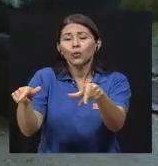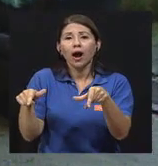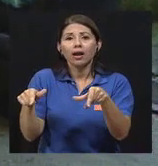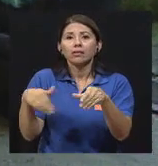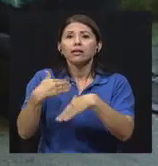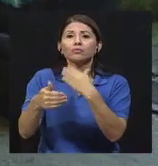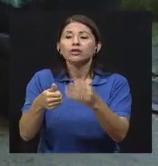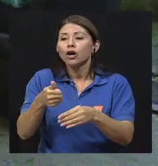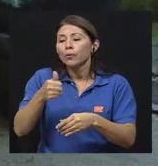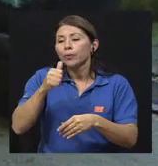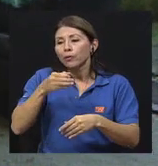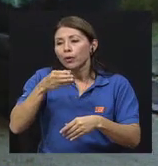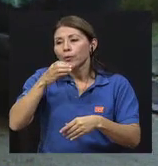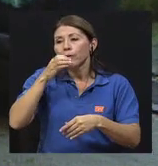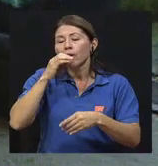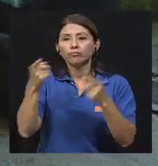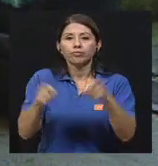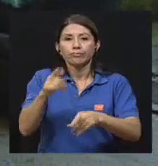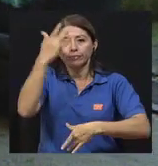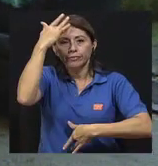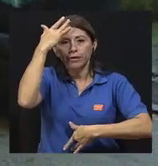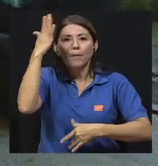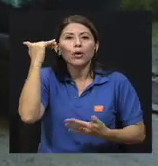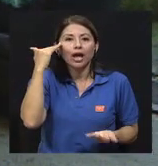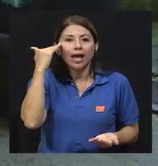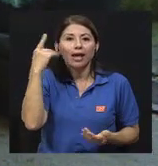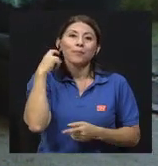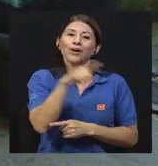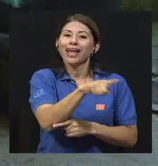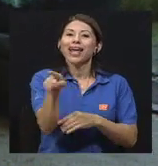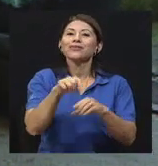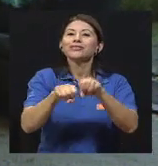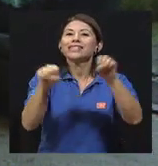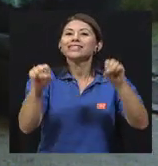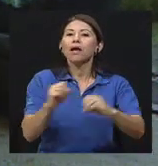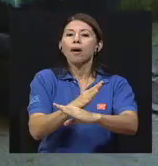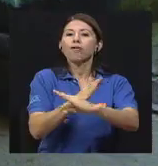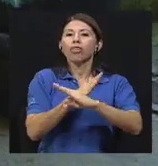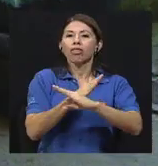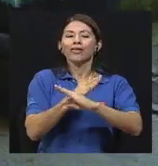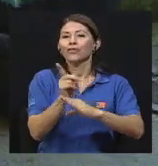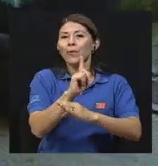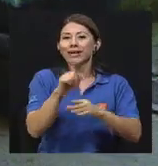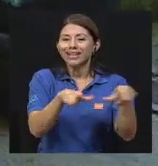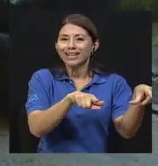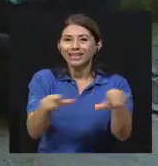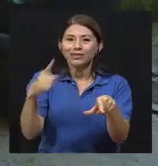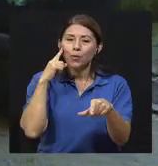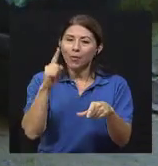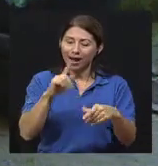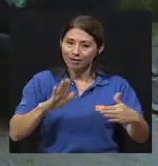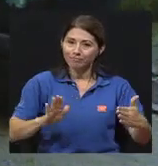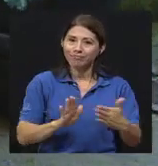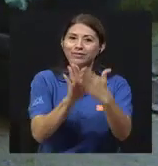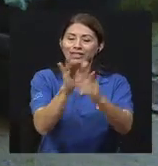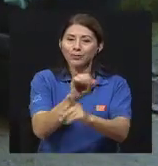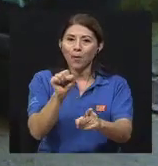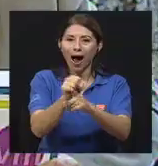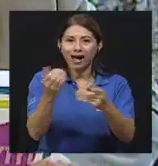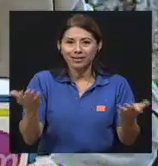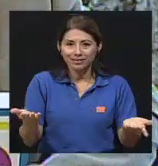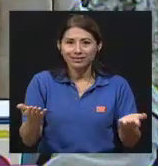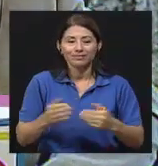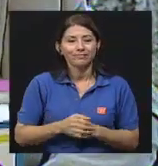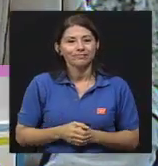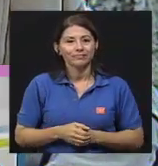porque no tuvieron un sistema inmune preparado para enfrentar el diario vivir de otros lugares. Doctor, ya nos